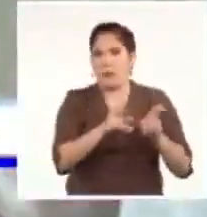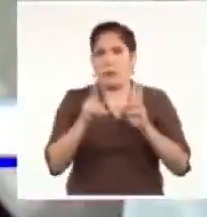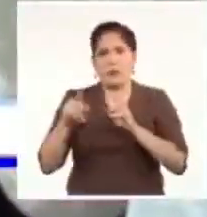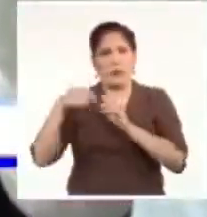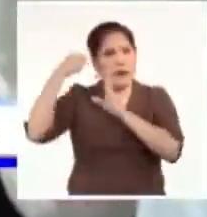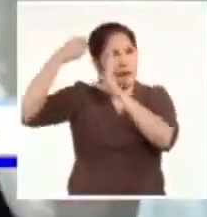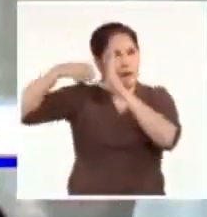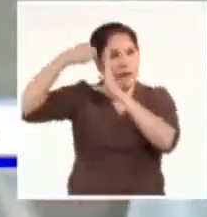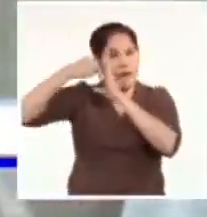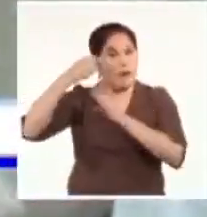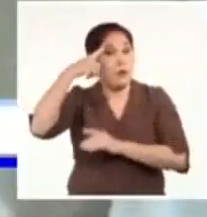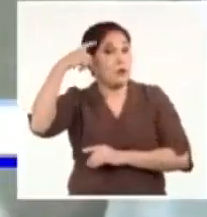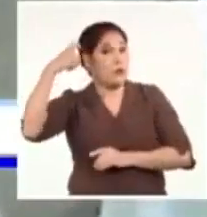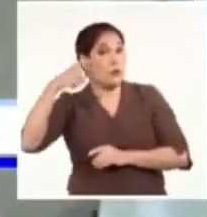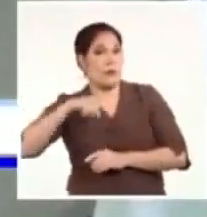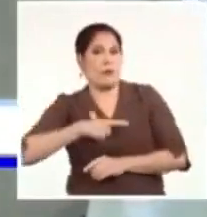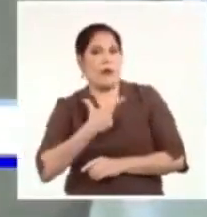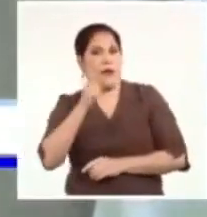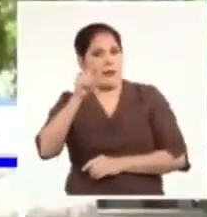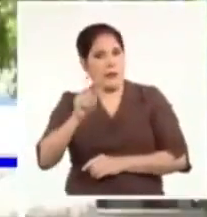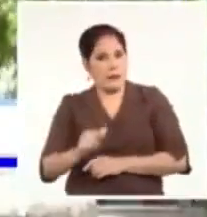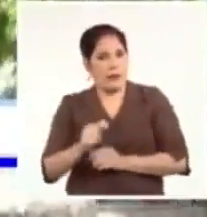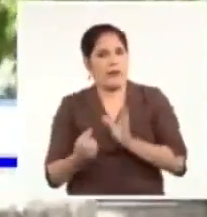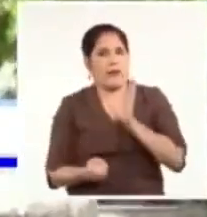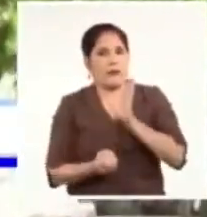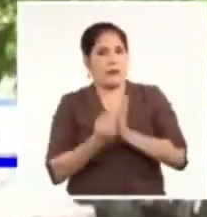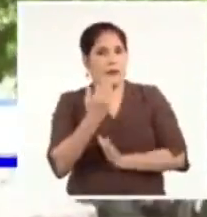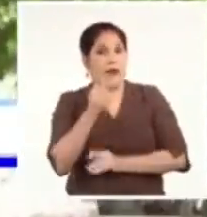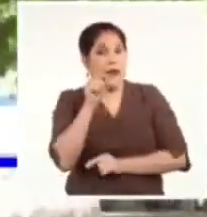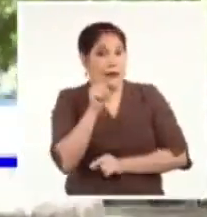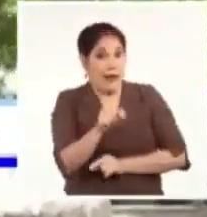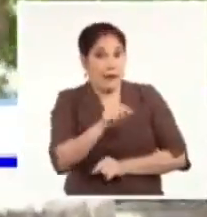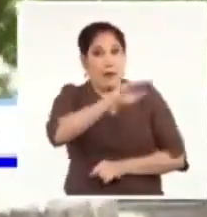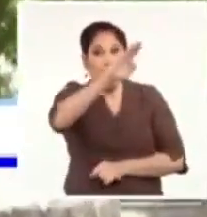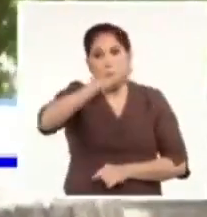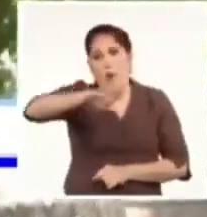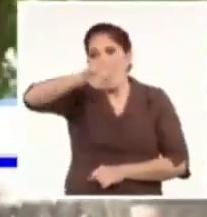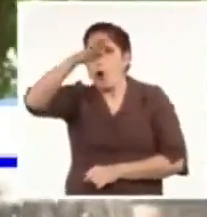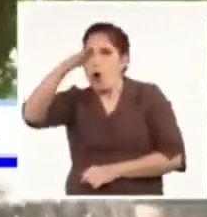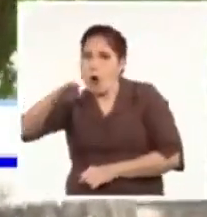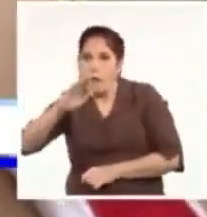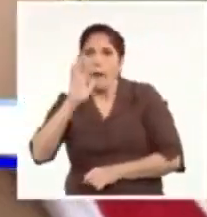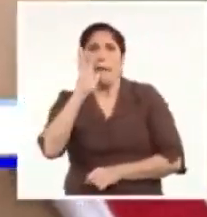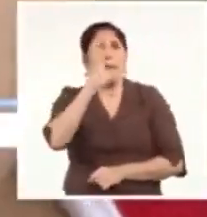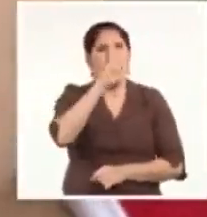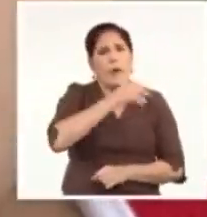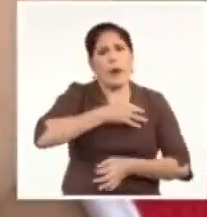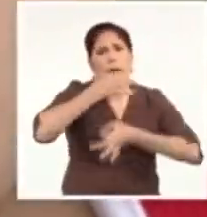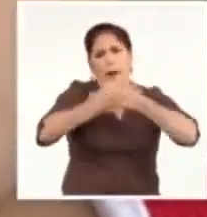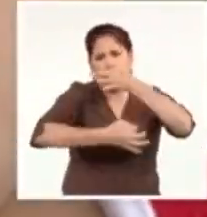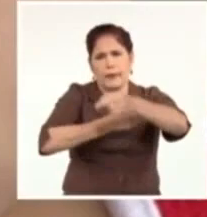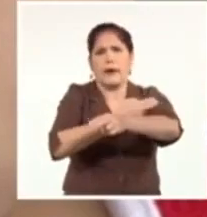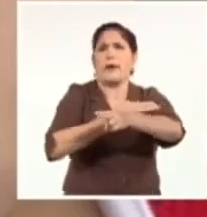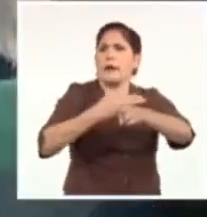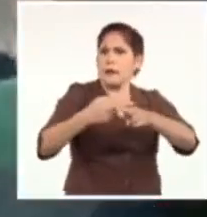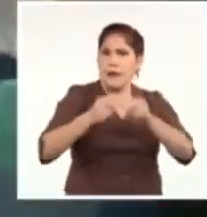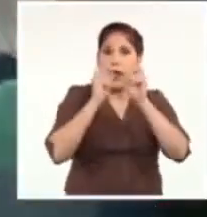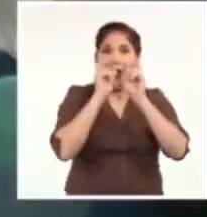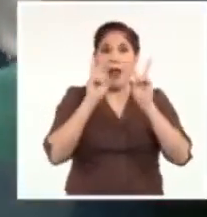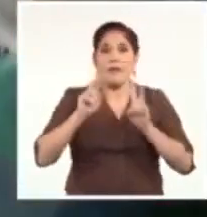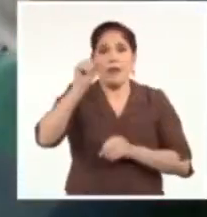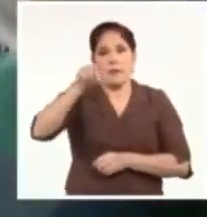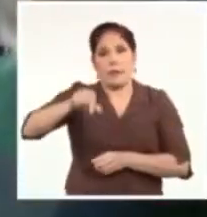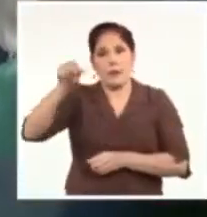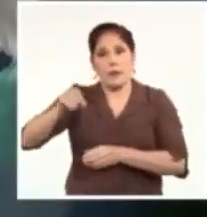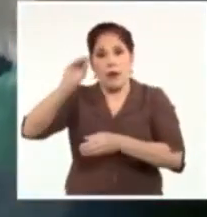sueño de un grupo de artistas que dirigidos por Daniel Díez hallaron en el Lomerío tierra fértil para contar historias sobre la vida de quienes